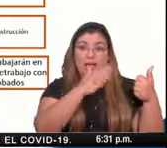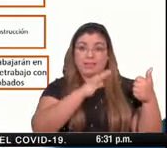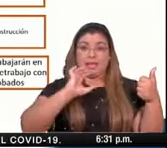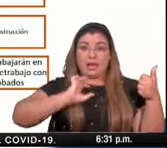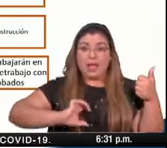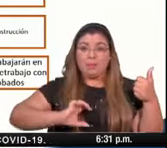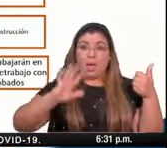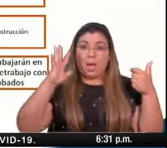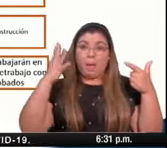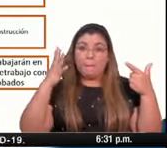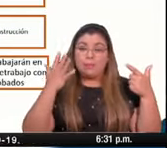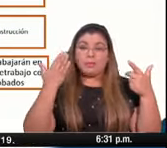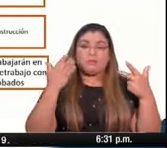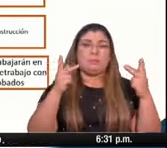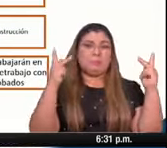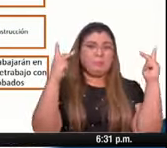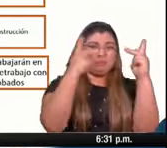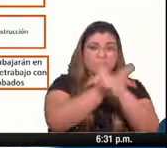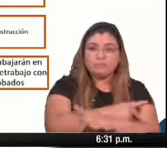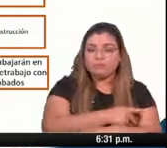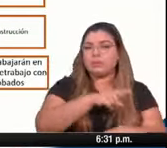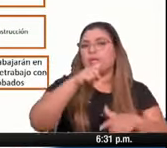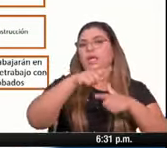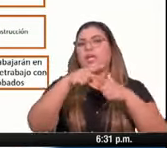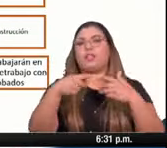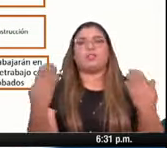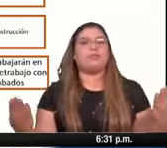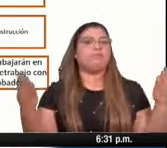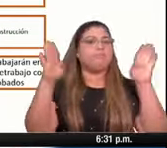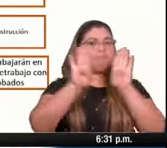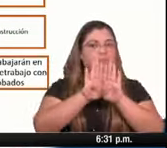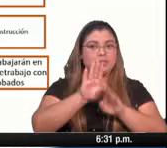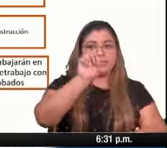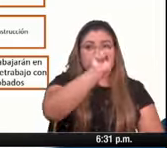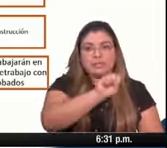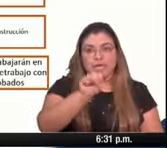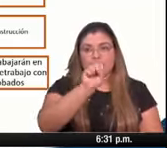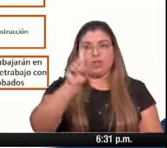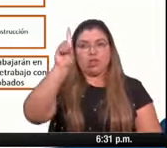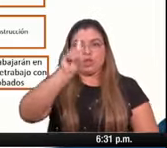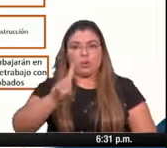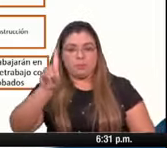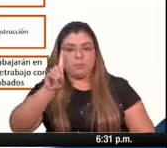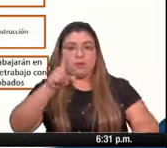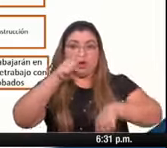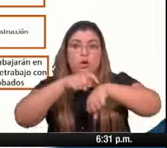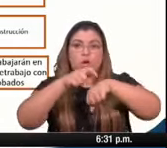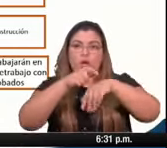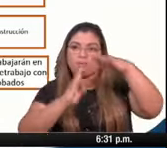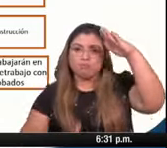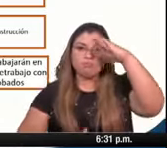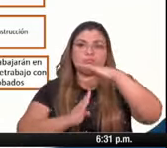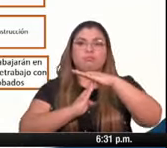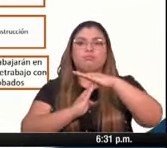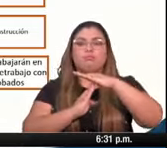mantiene el cierre se hace un cierre de sábado y domingo se mantiene el toque de queda